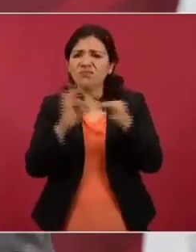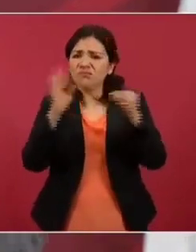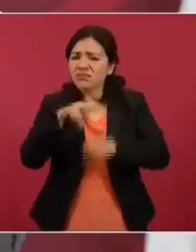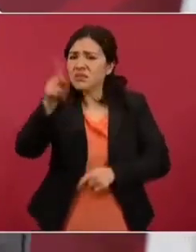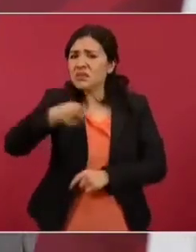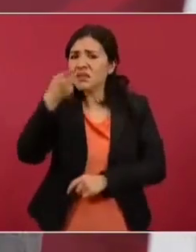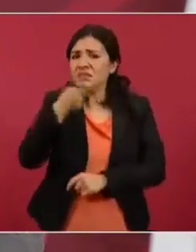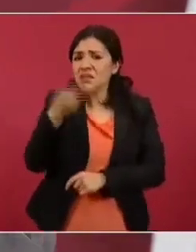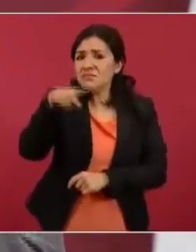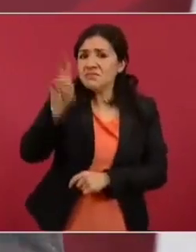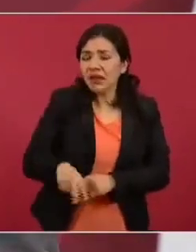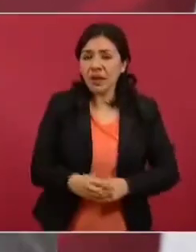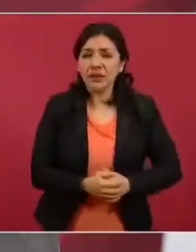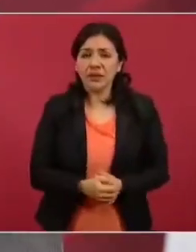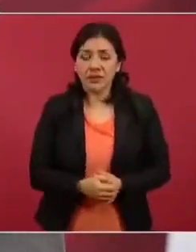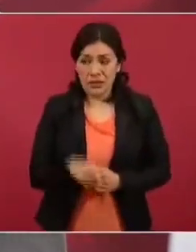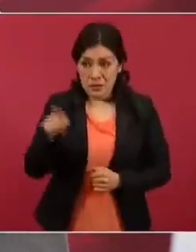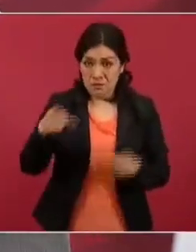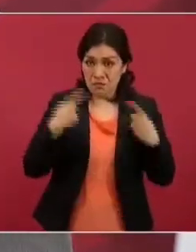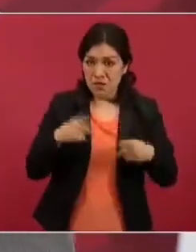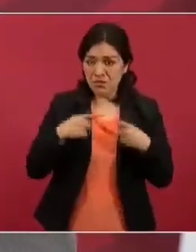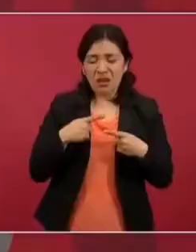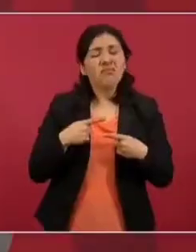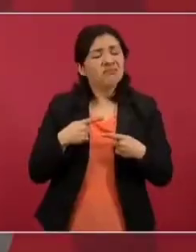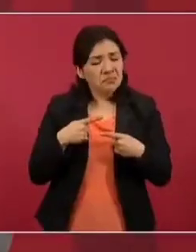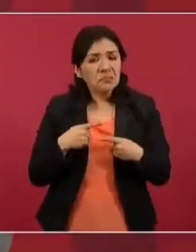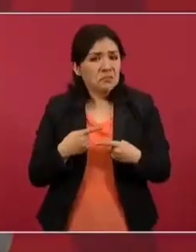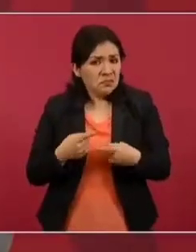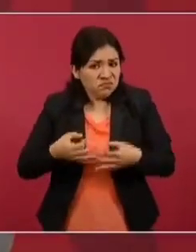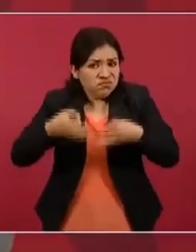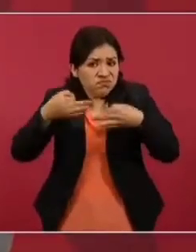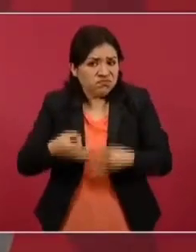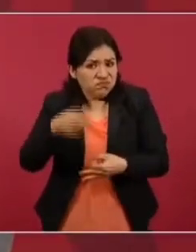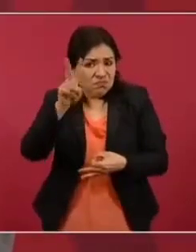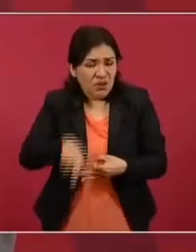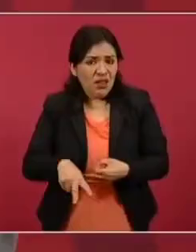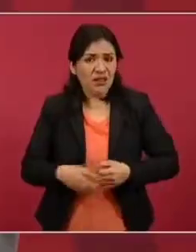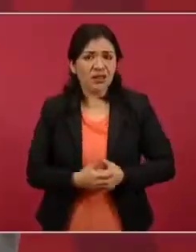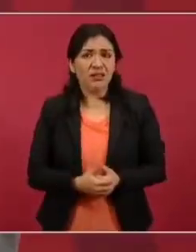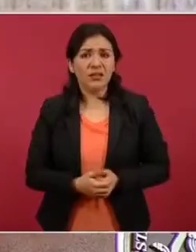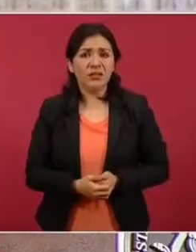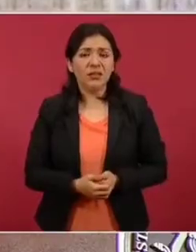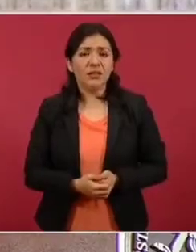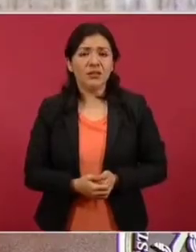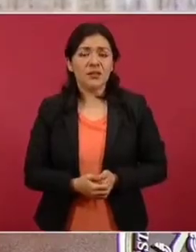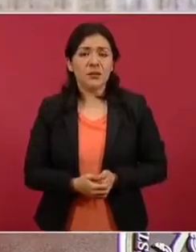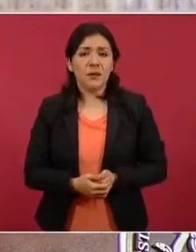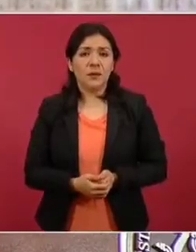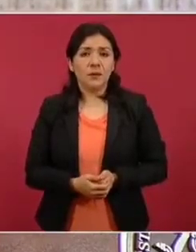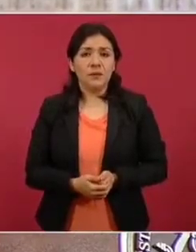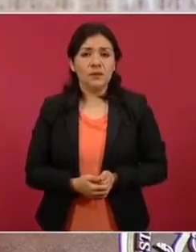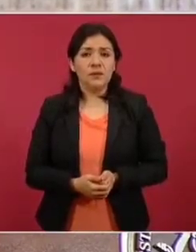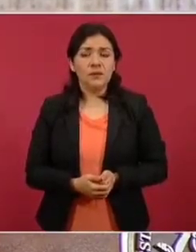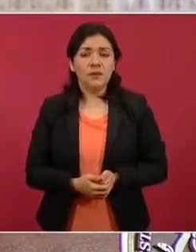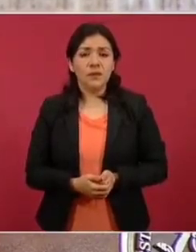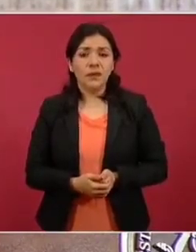lo considero un agente íntegra, y